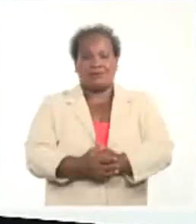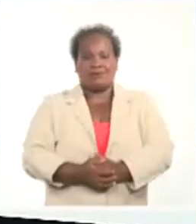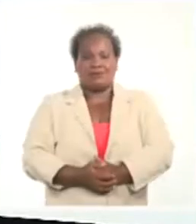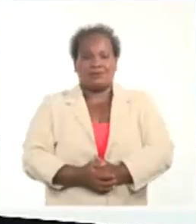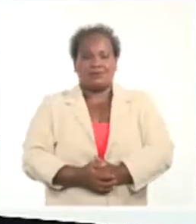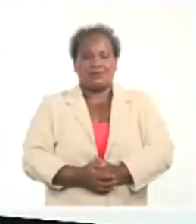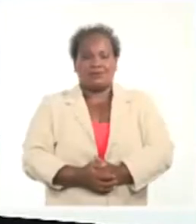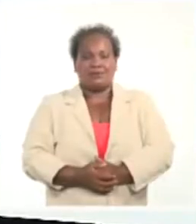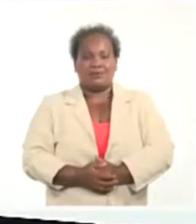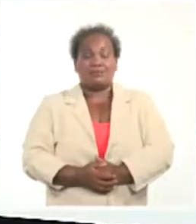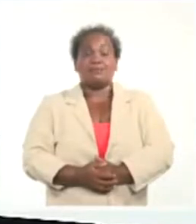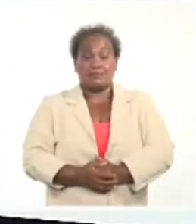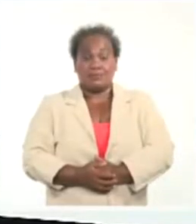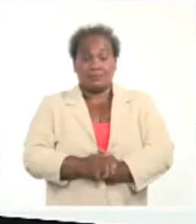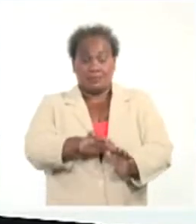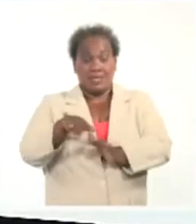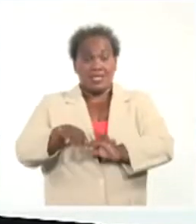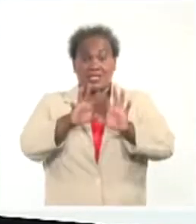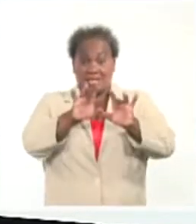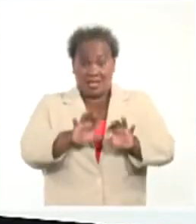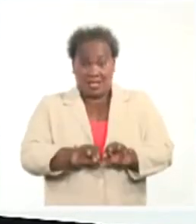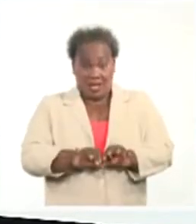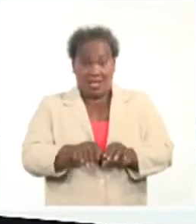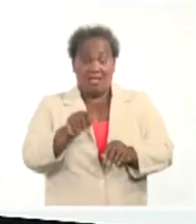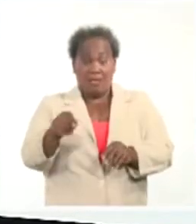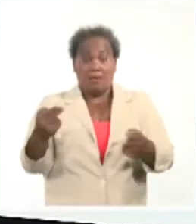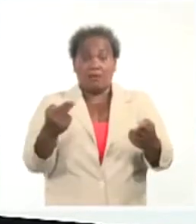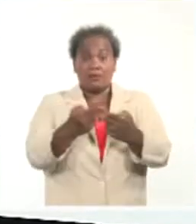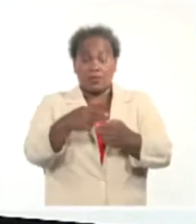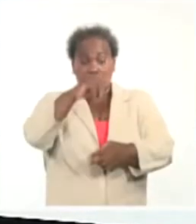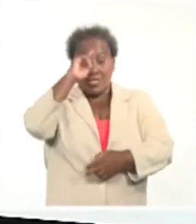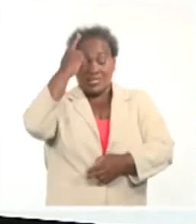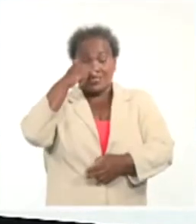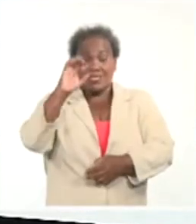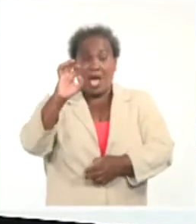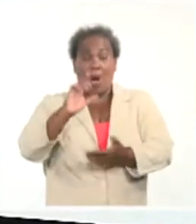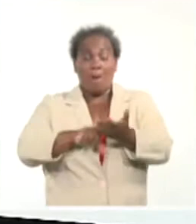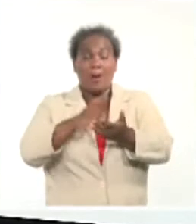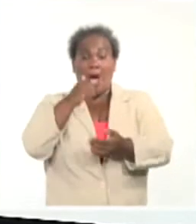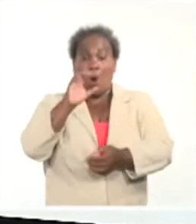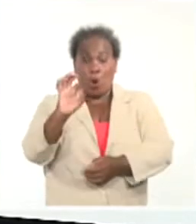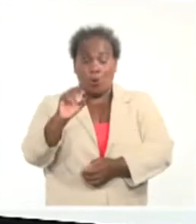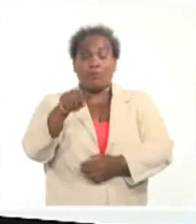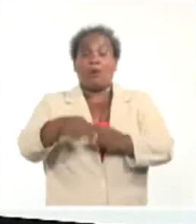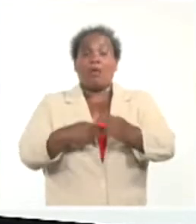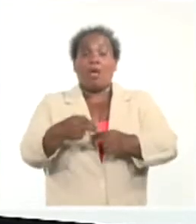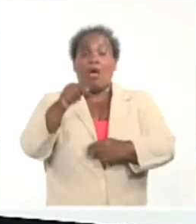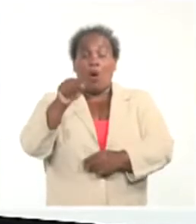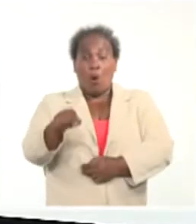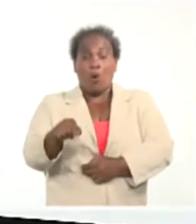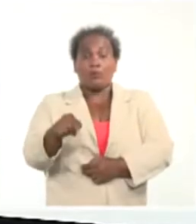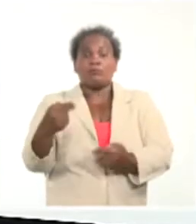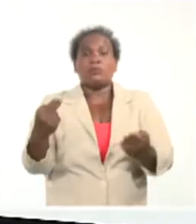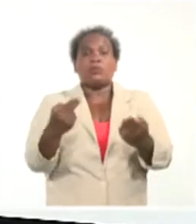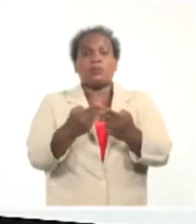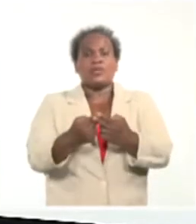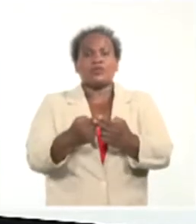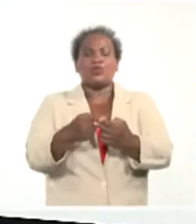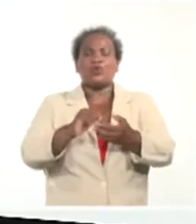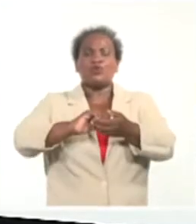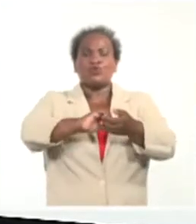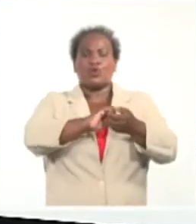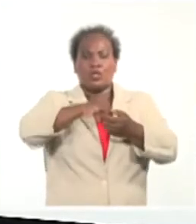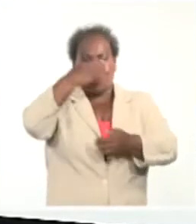La Secretaría Ejecutiva del Foro de Sao Paulo realizará hoy de forma virtual el encuentro de solidaridad con Cuba